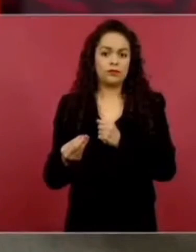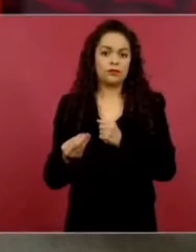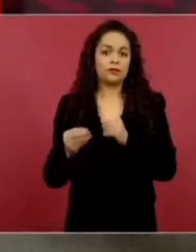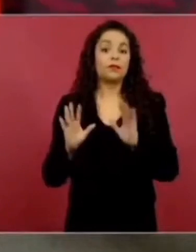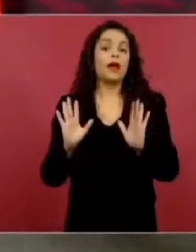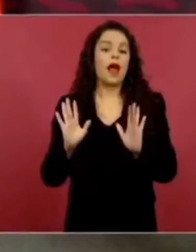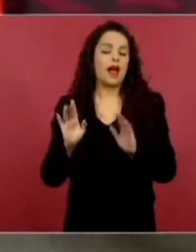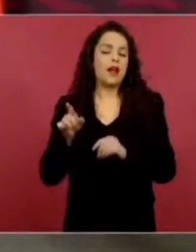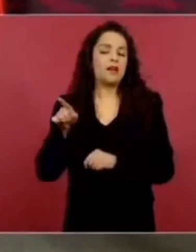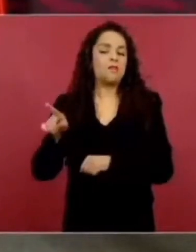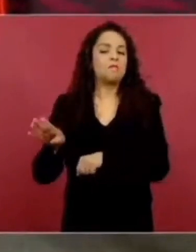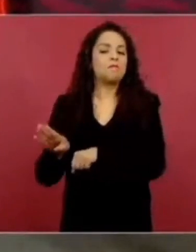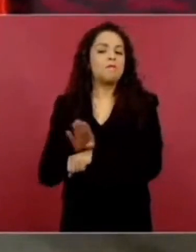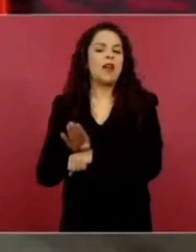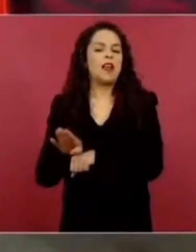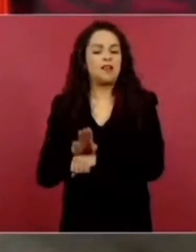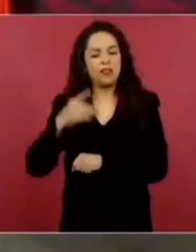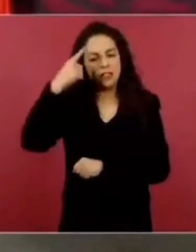política.